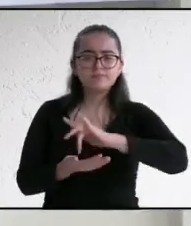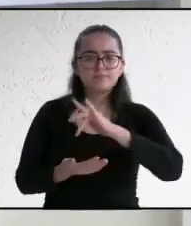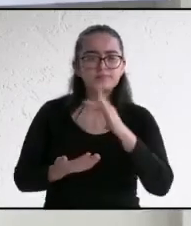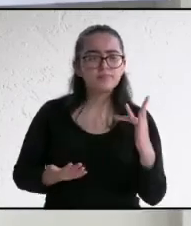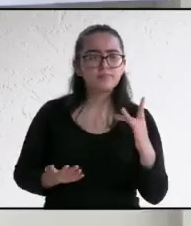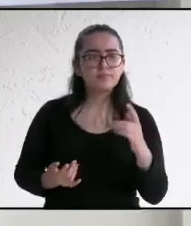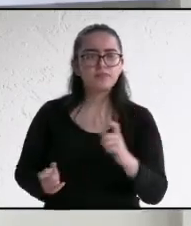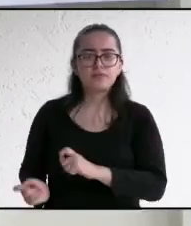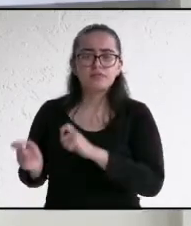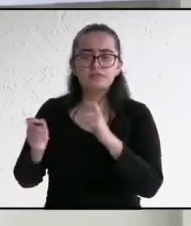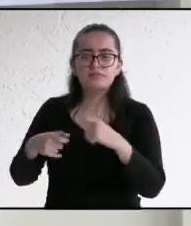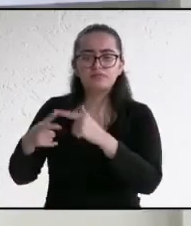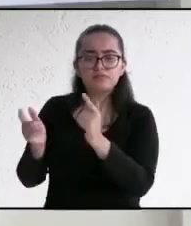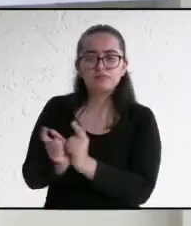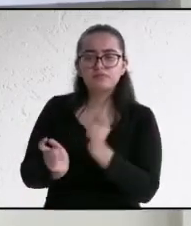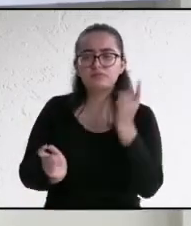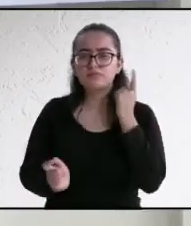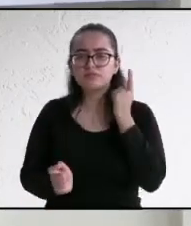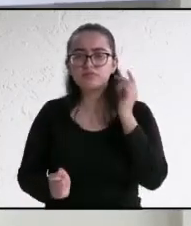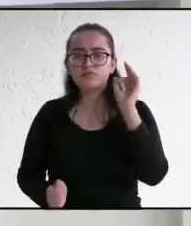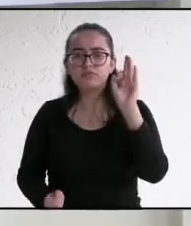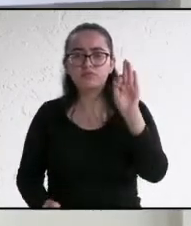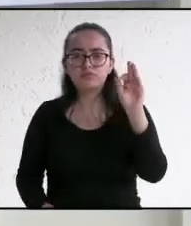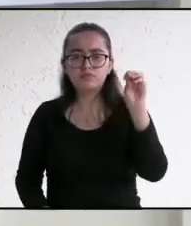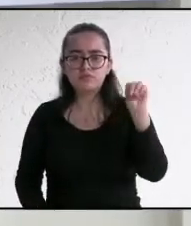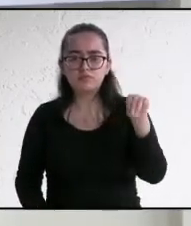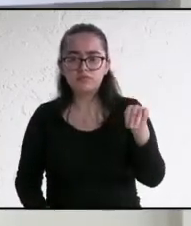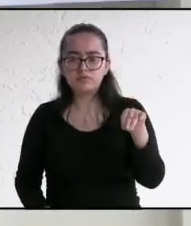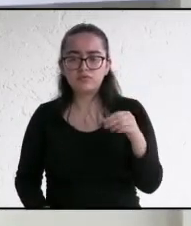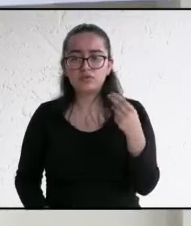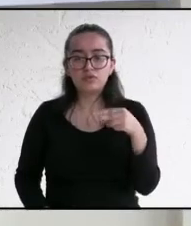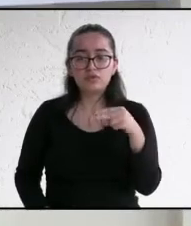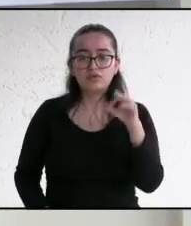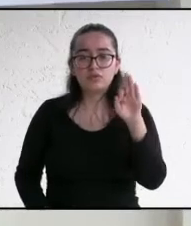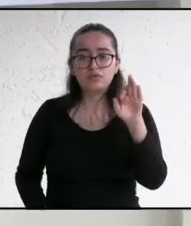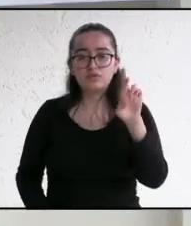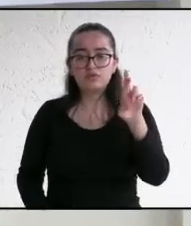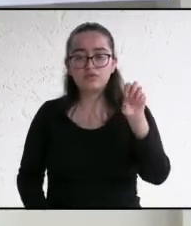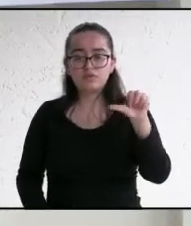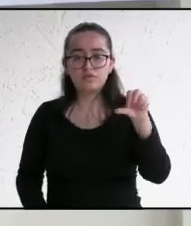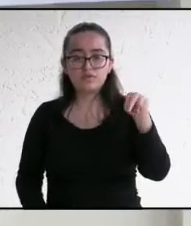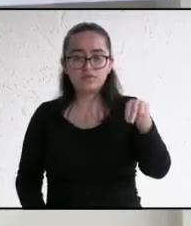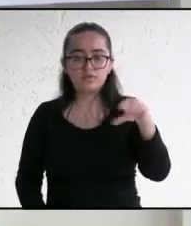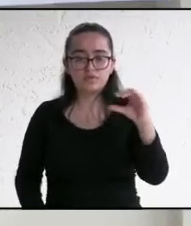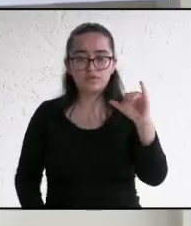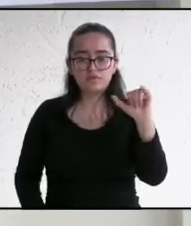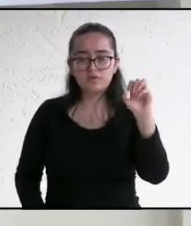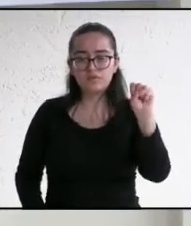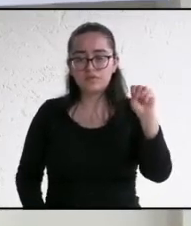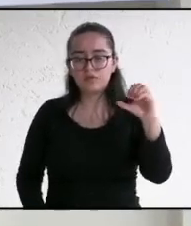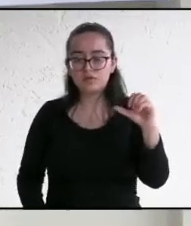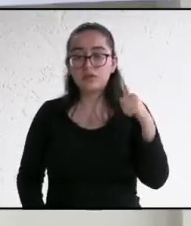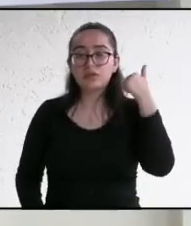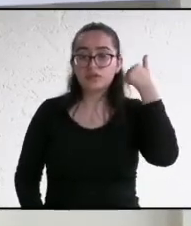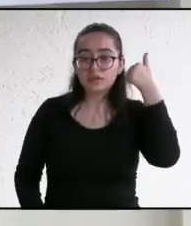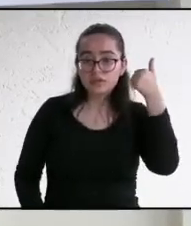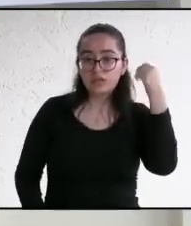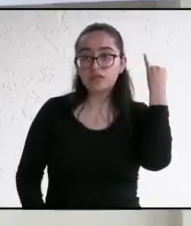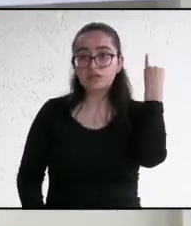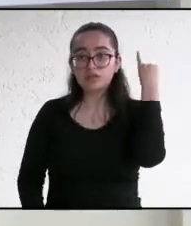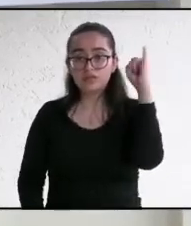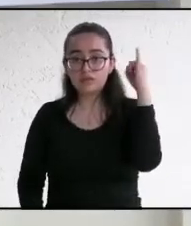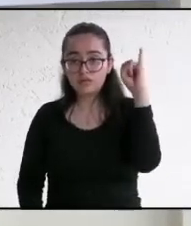con el candidato de Fuerza por México, Francisco Fernández Morales. Adelante, candidato. Este 6 de junio, Fuerza por